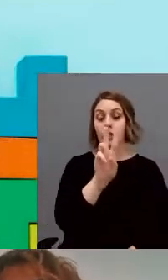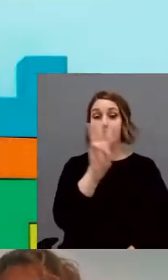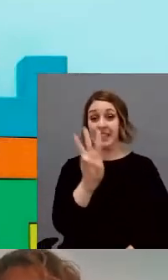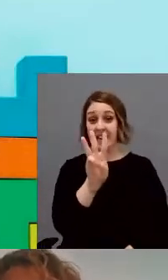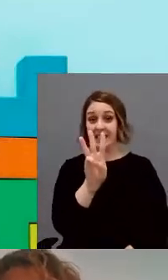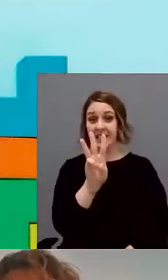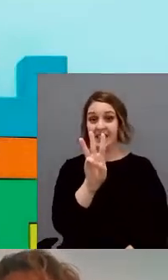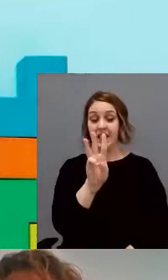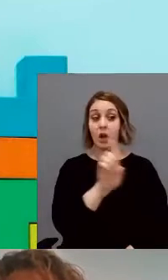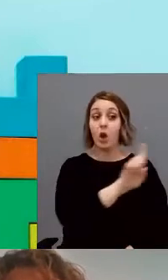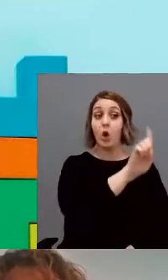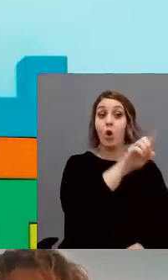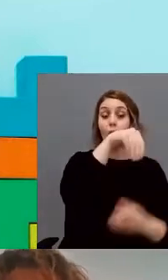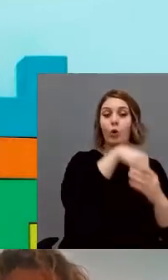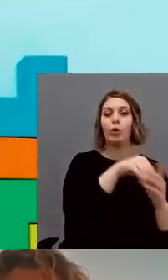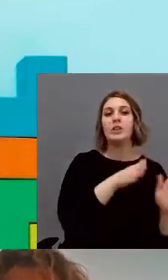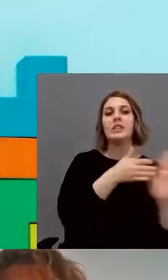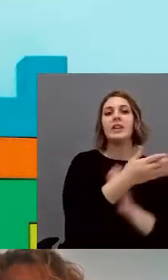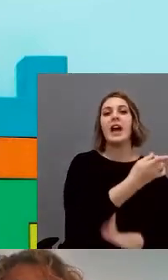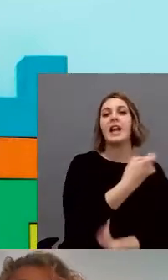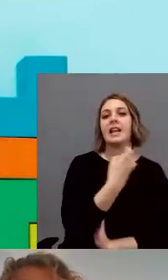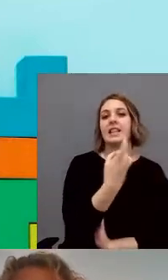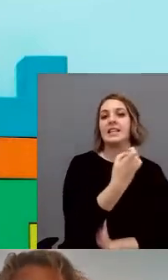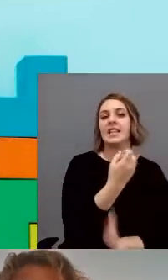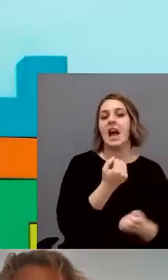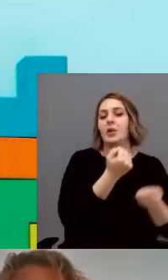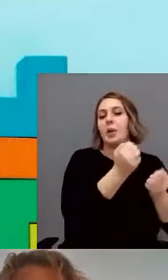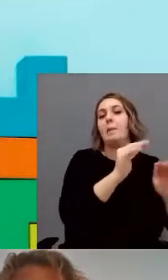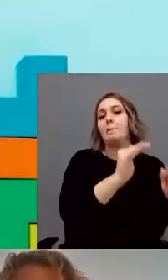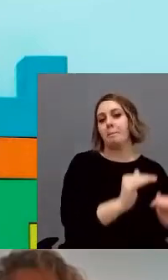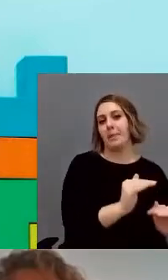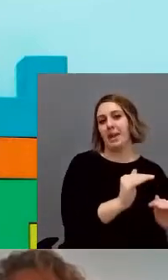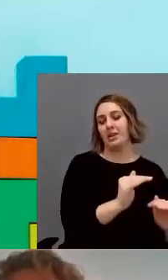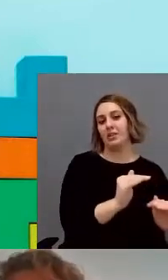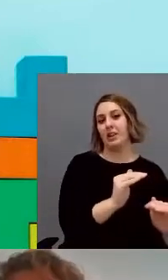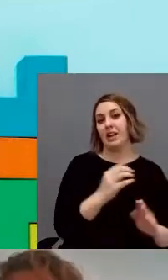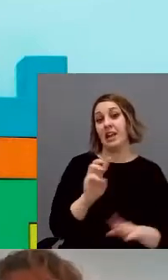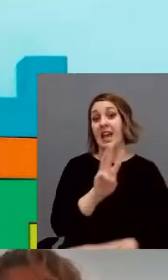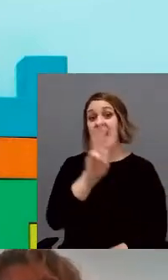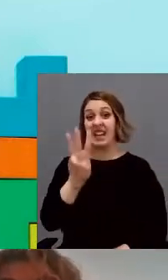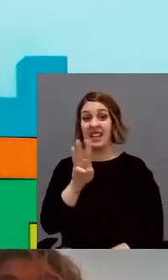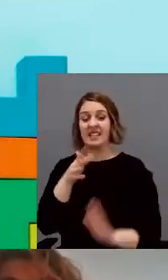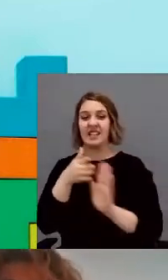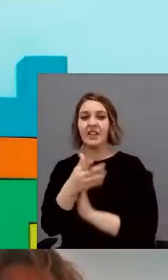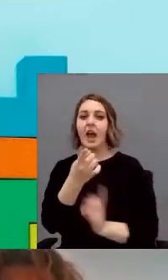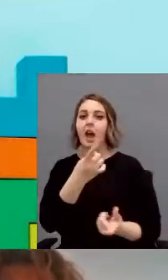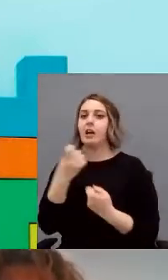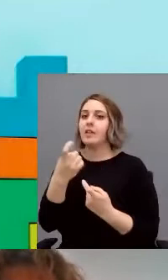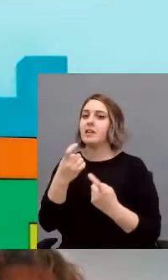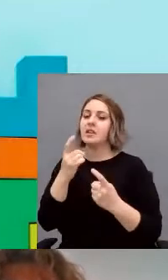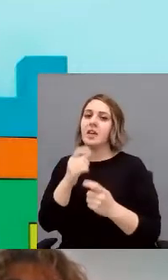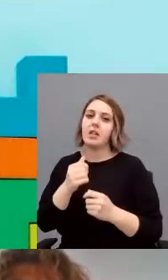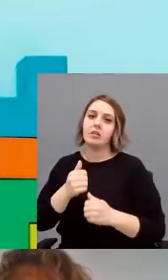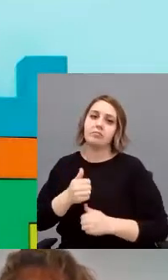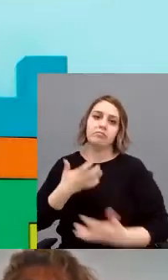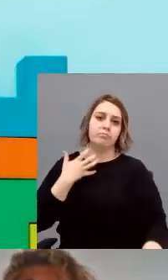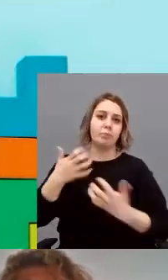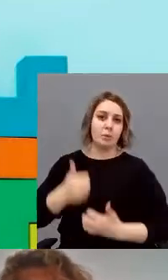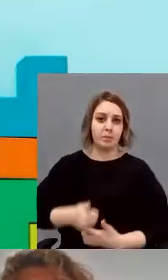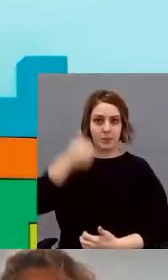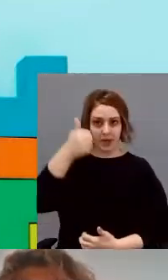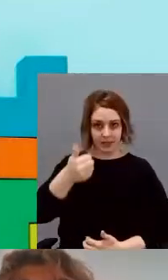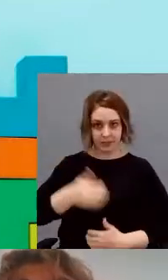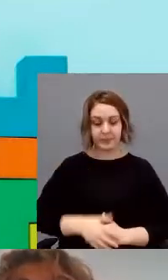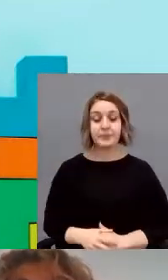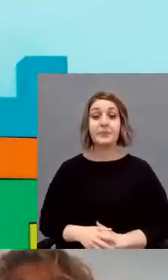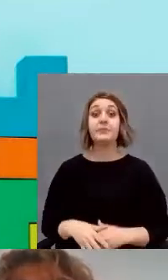grado 3. El grado 1 es el que necesita menos ayuda y el grado 3 es que tiene una necesidad de ayuda mucho más significativa.